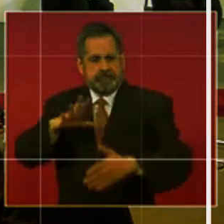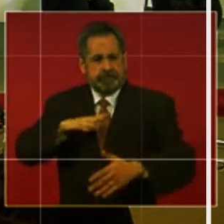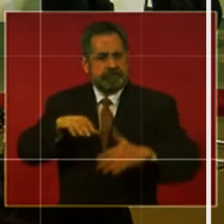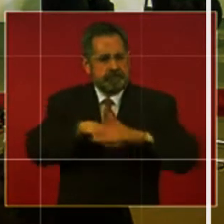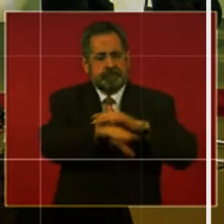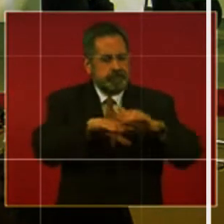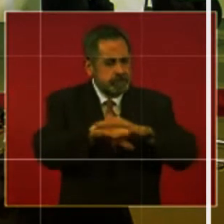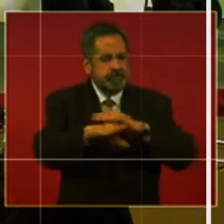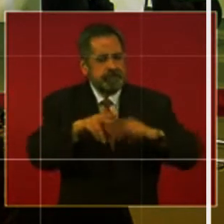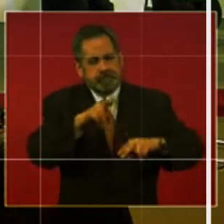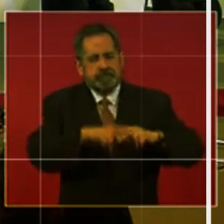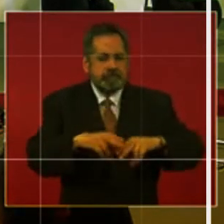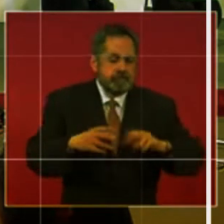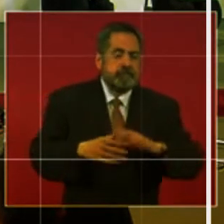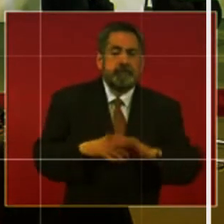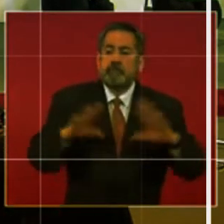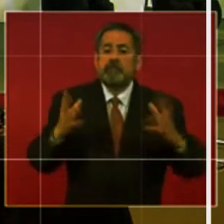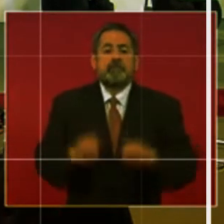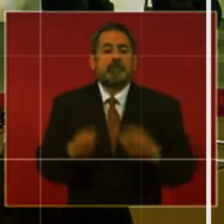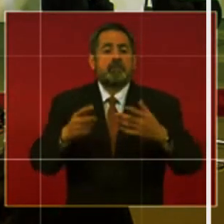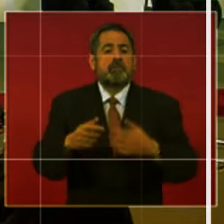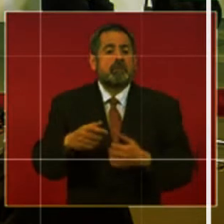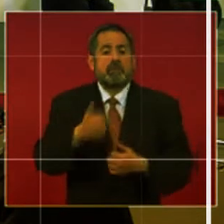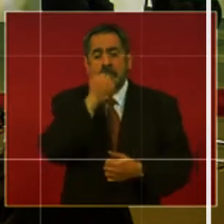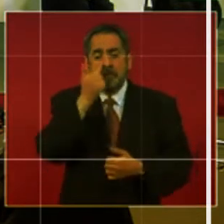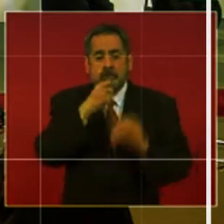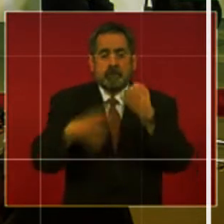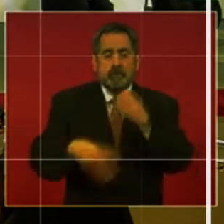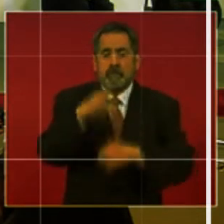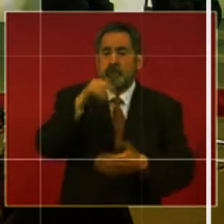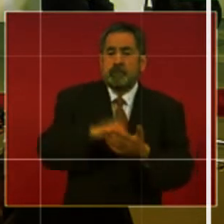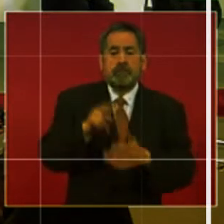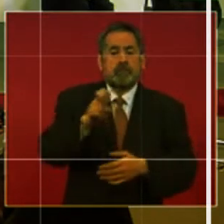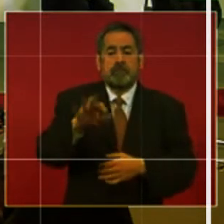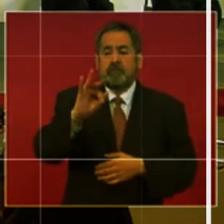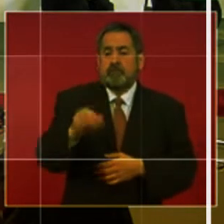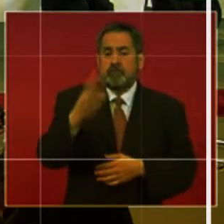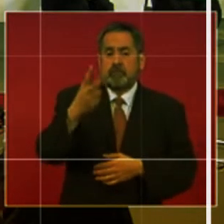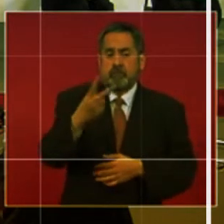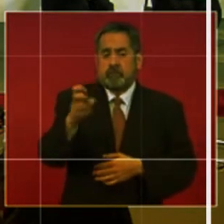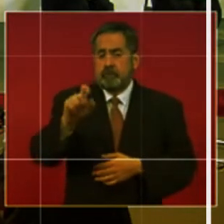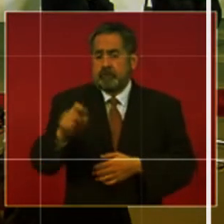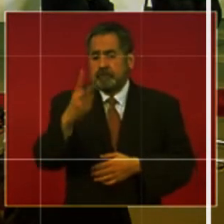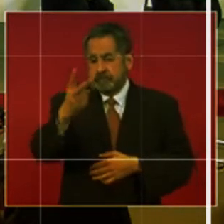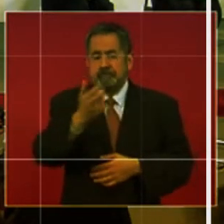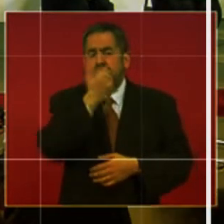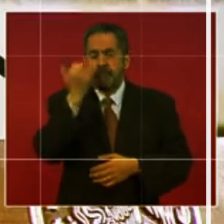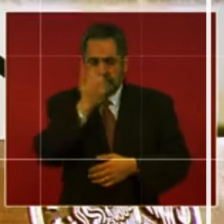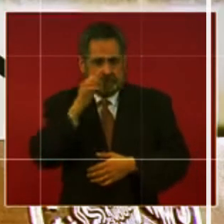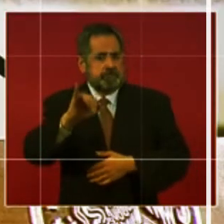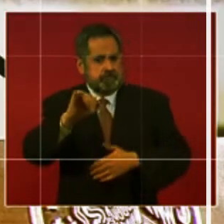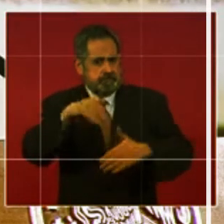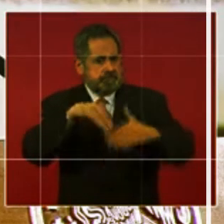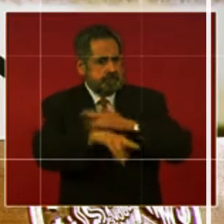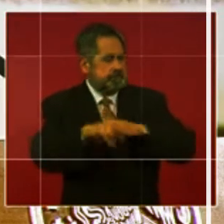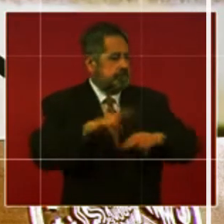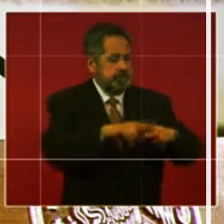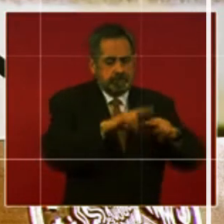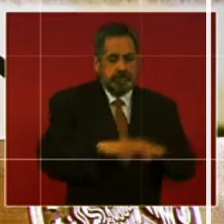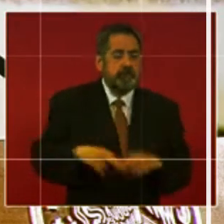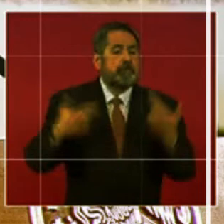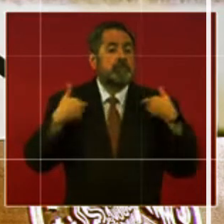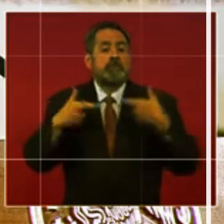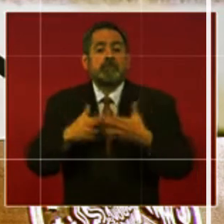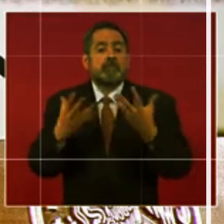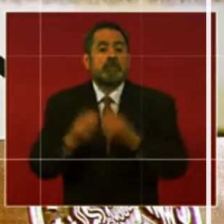presentación de alumnos tenemos 14 millones 243 mil 222 y docentes 1 millón